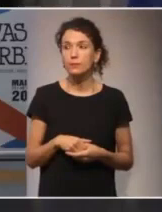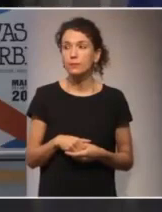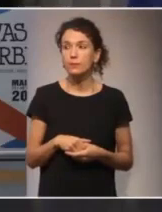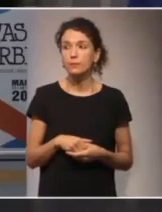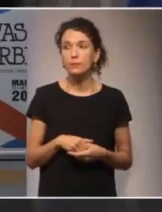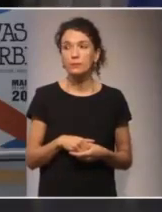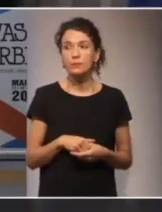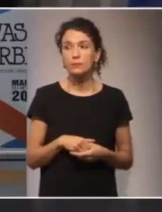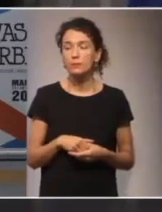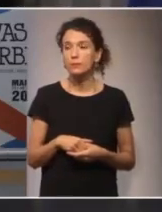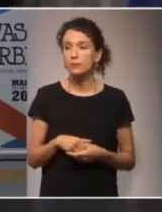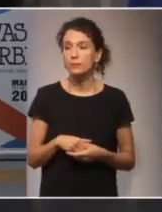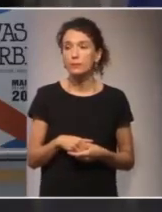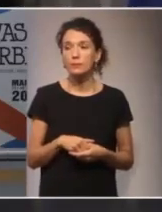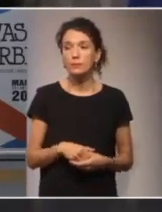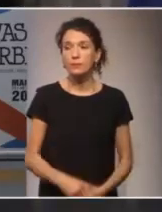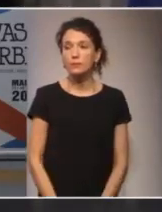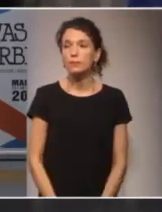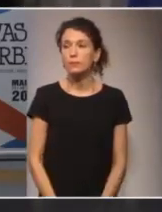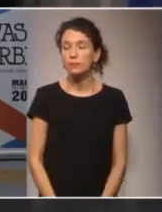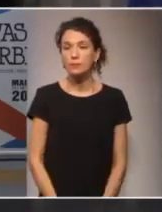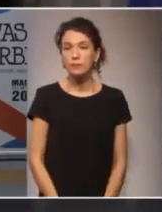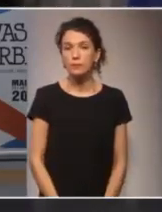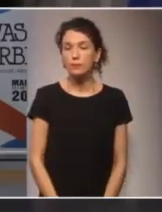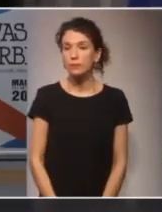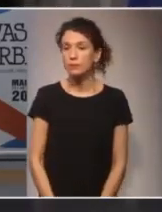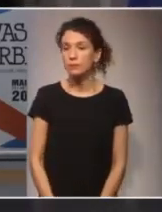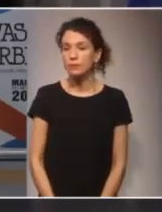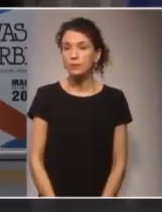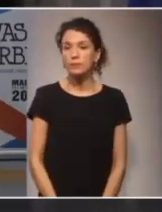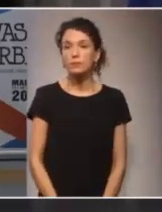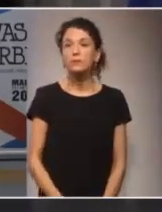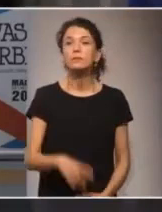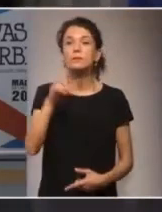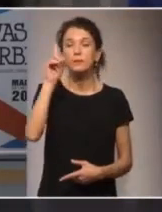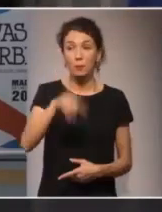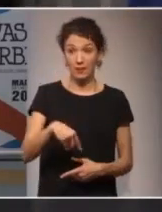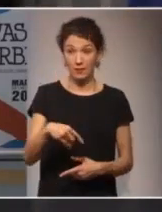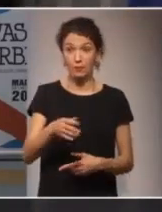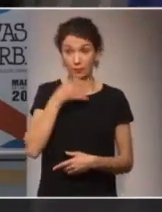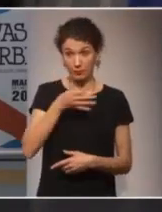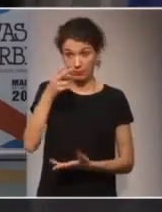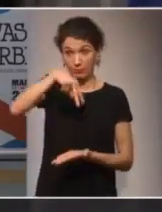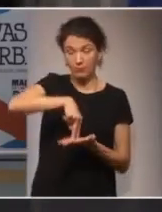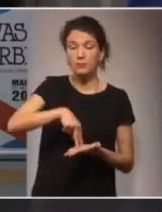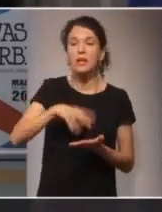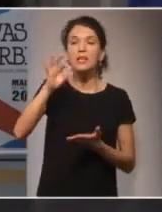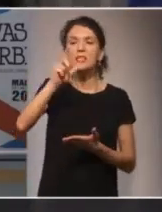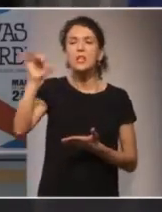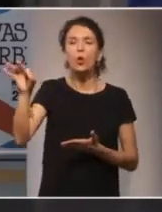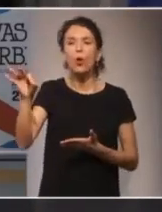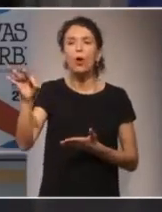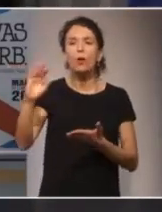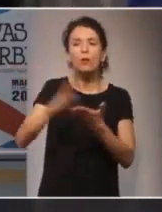few hundred followers and the international media. En ella, Silo disertó sobre la diferencia